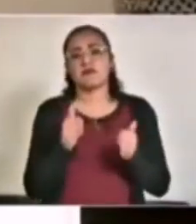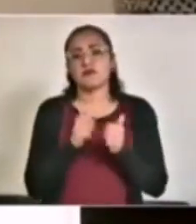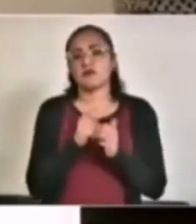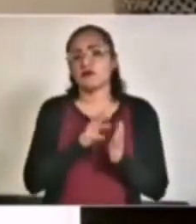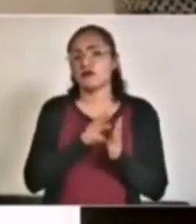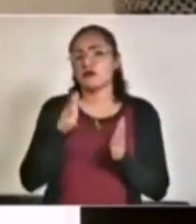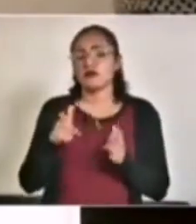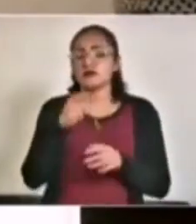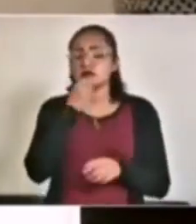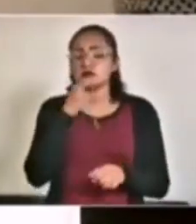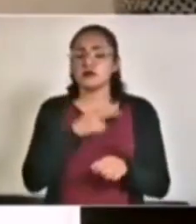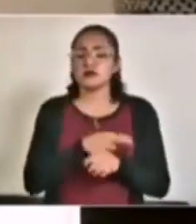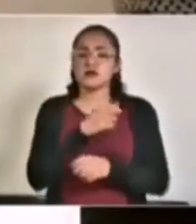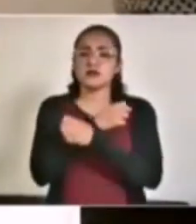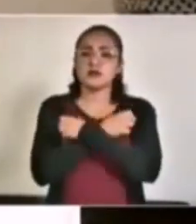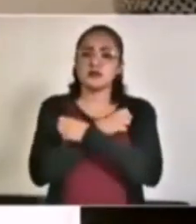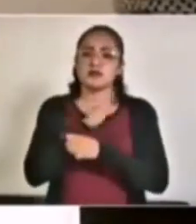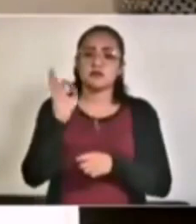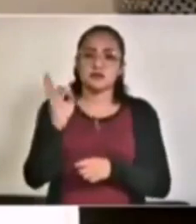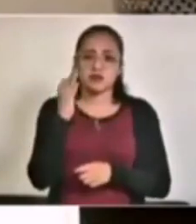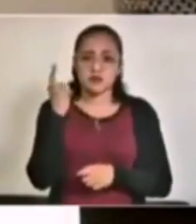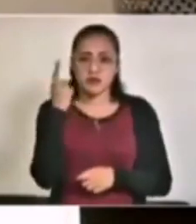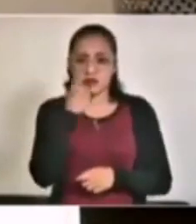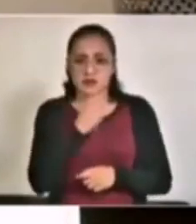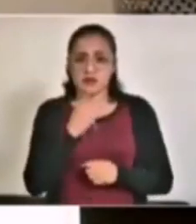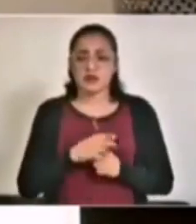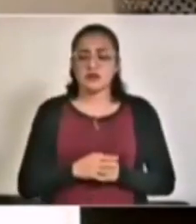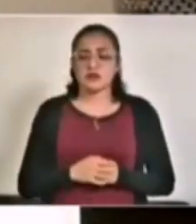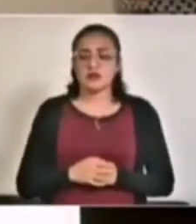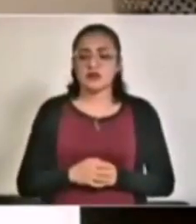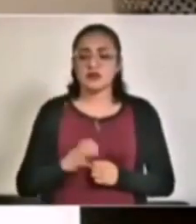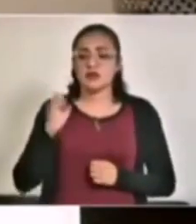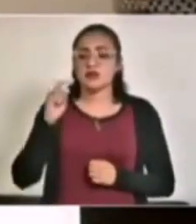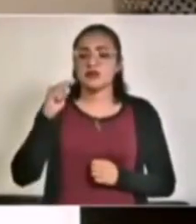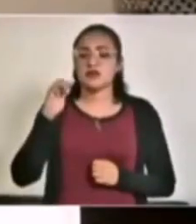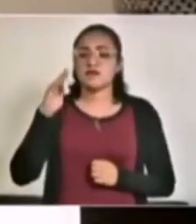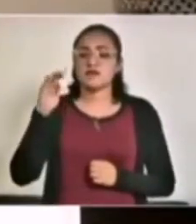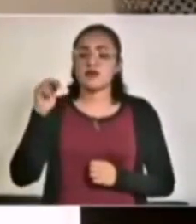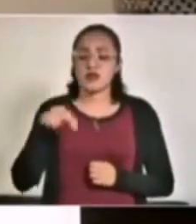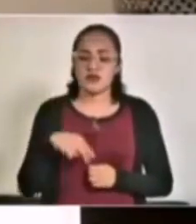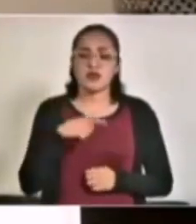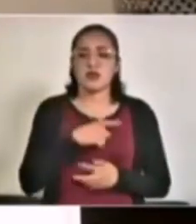Secretario de Educación Pública Federal, Esteban Moctezuma.